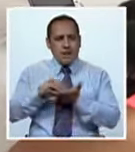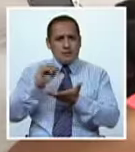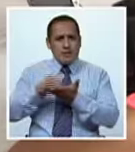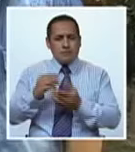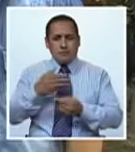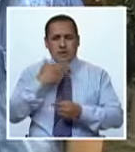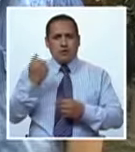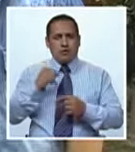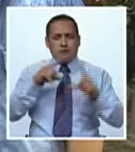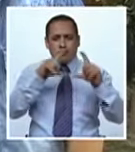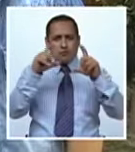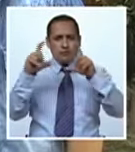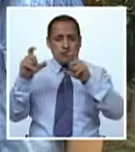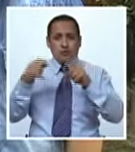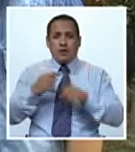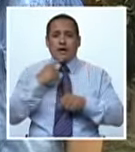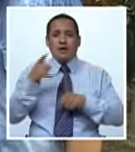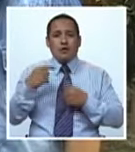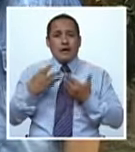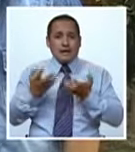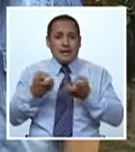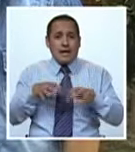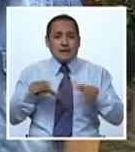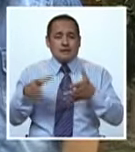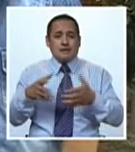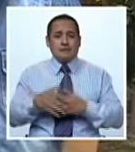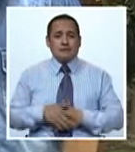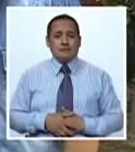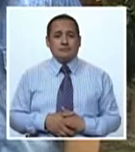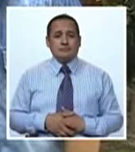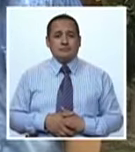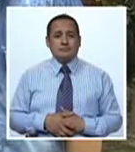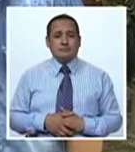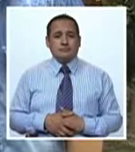día toma mejores fotos. ¿Es lo que quiere hacer? Sí.